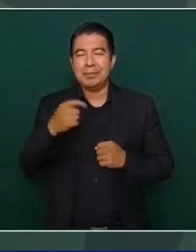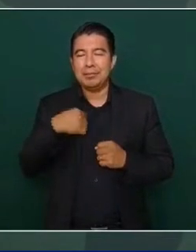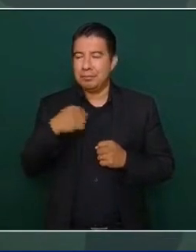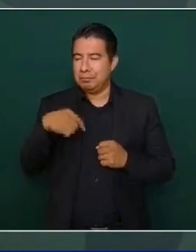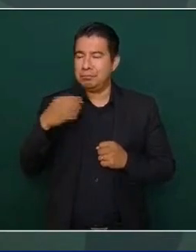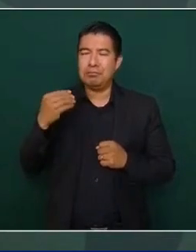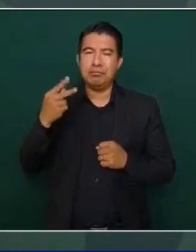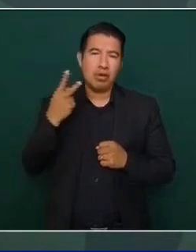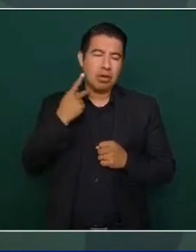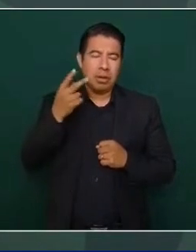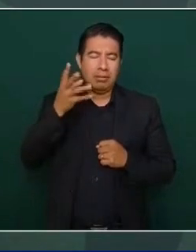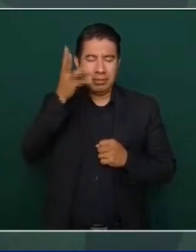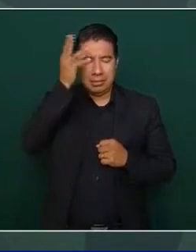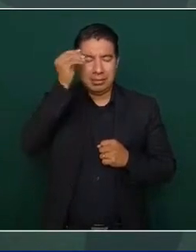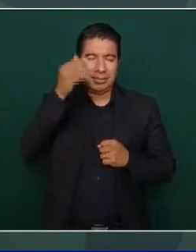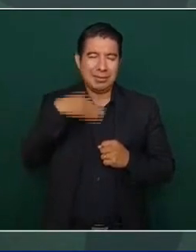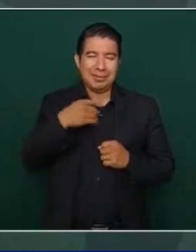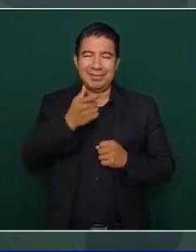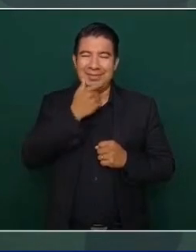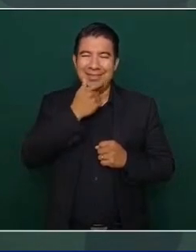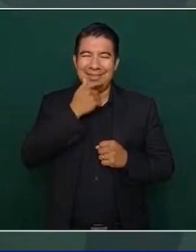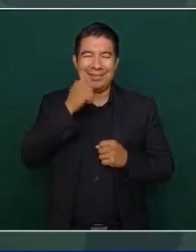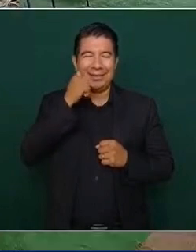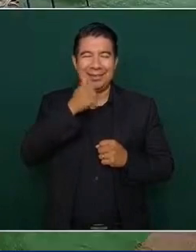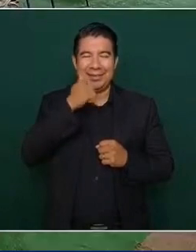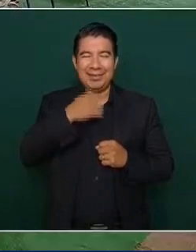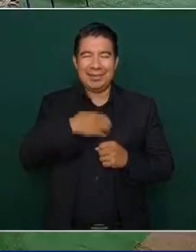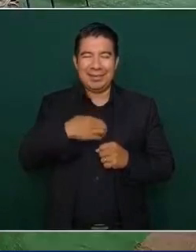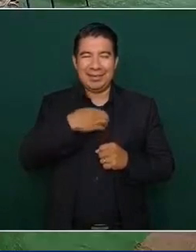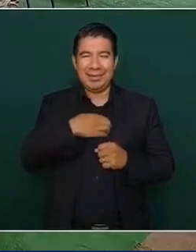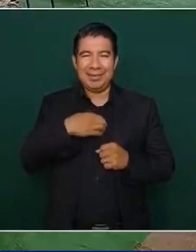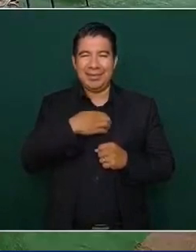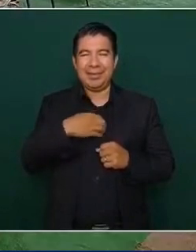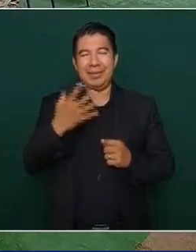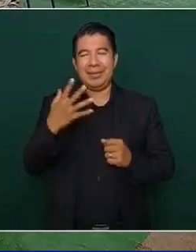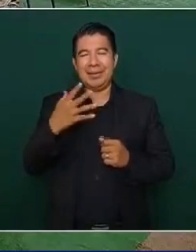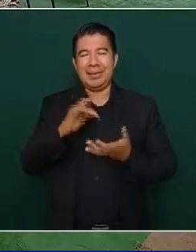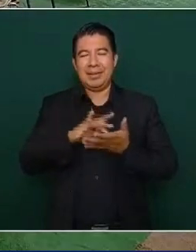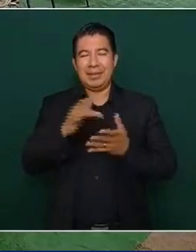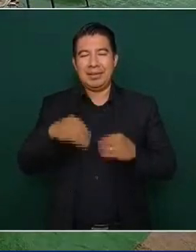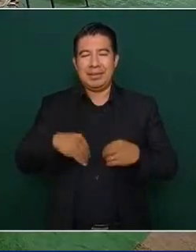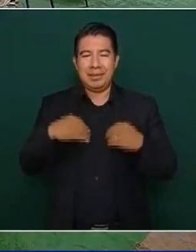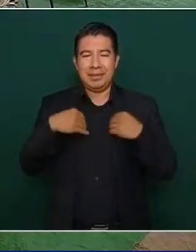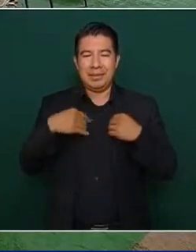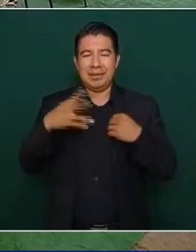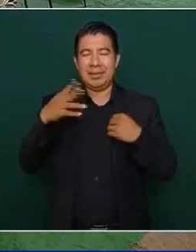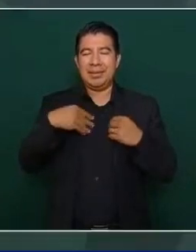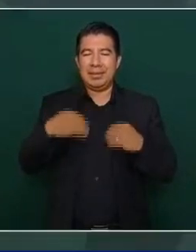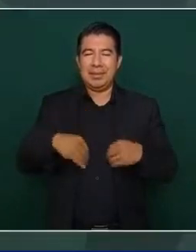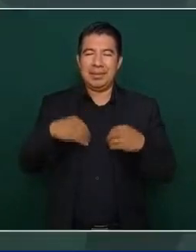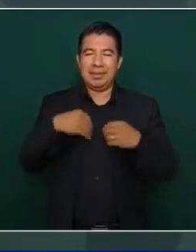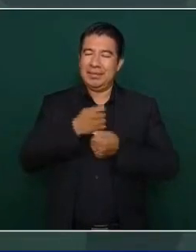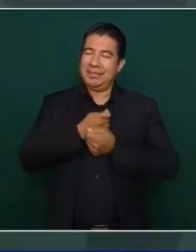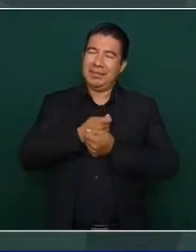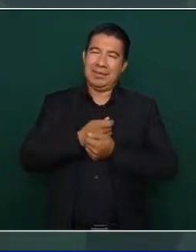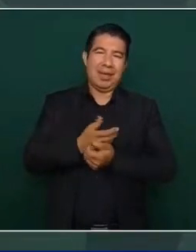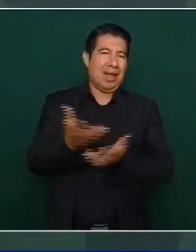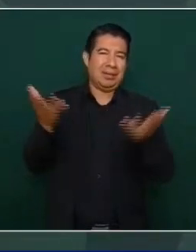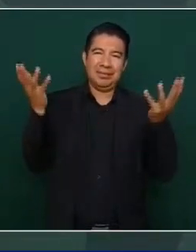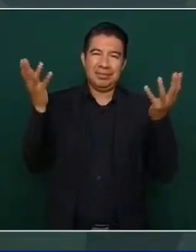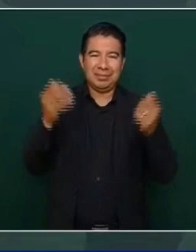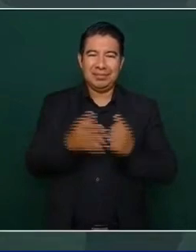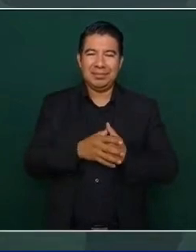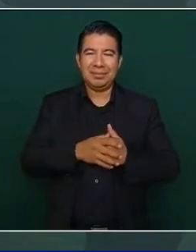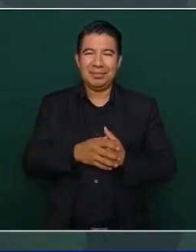enojarse y hay que estar contentos, gracias a la vida que nos ha dado tanto. Sí,